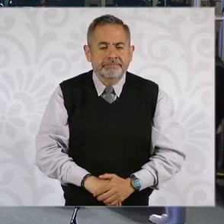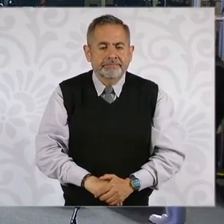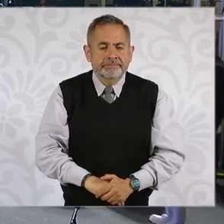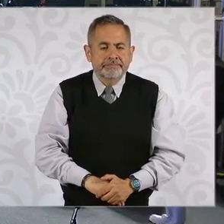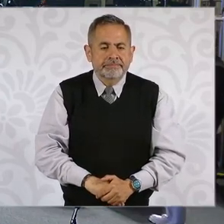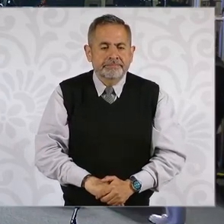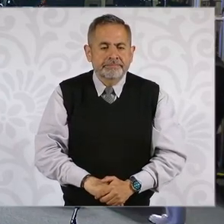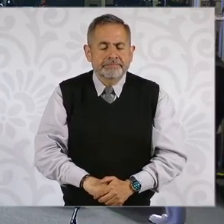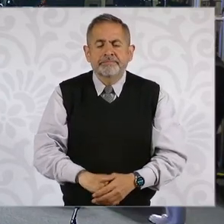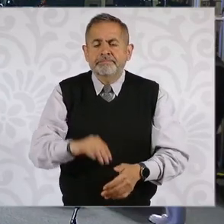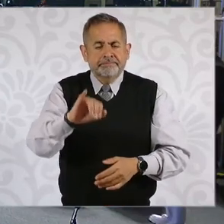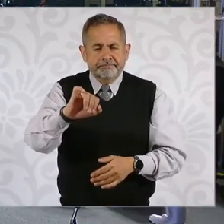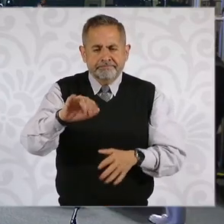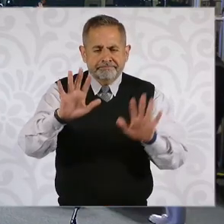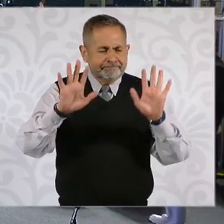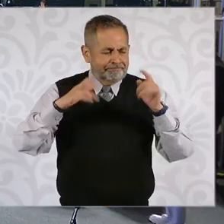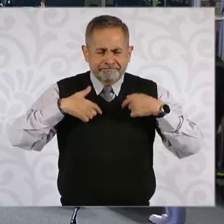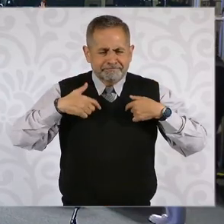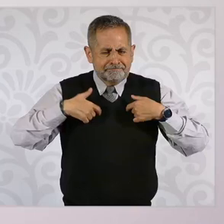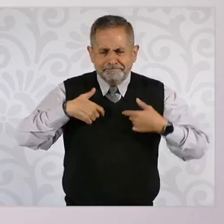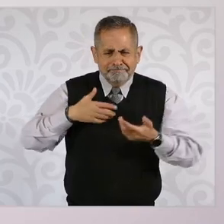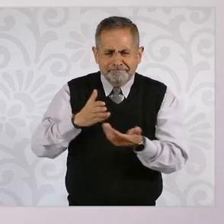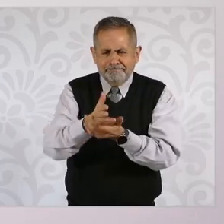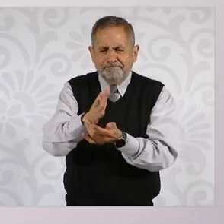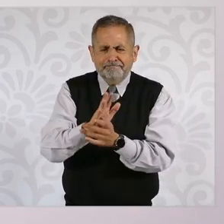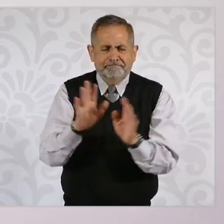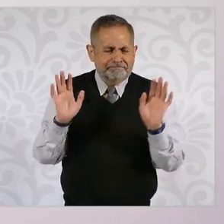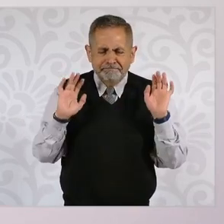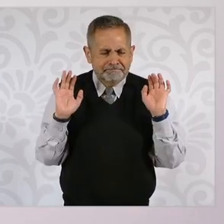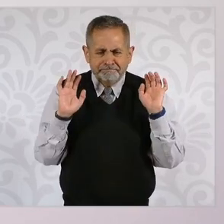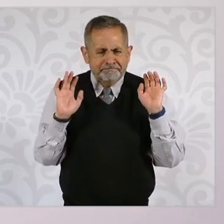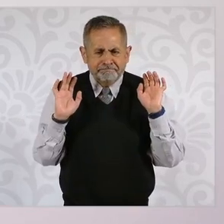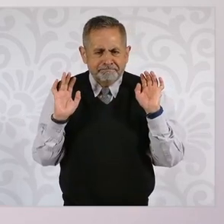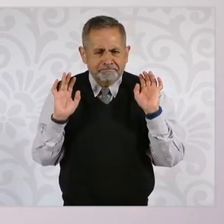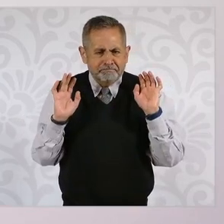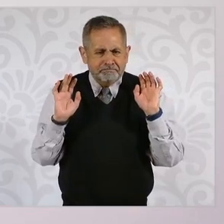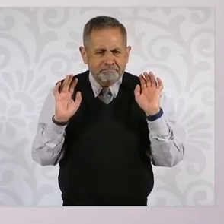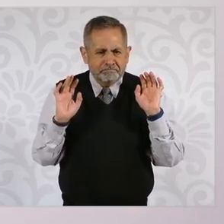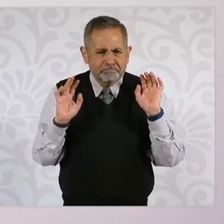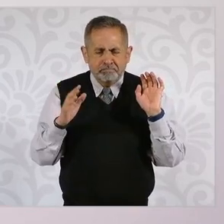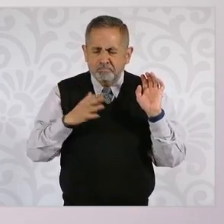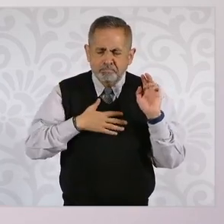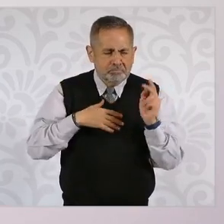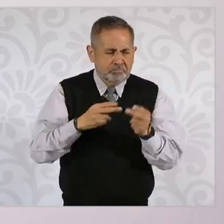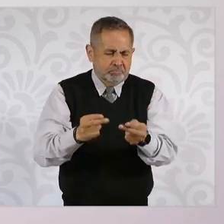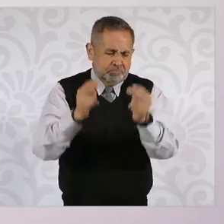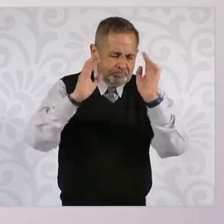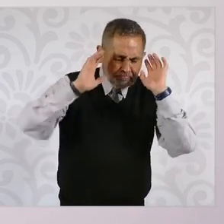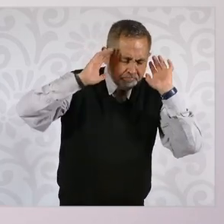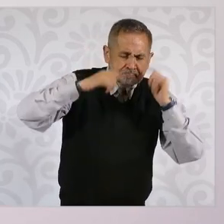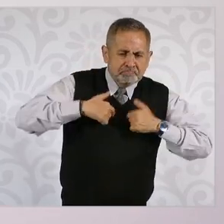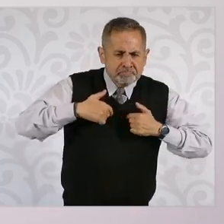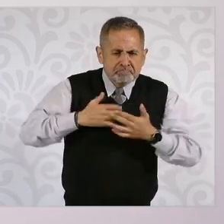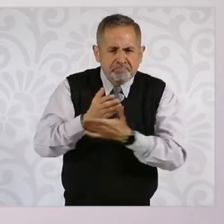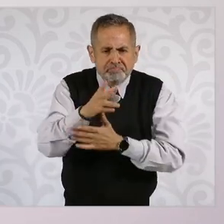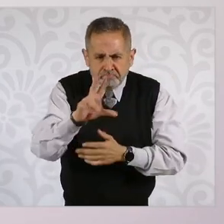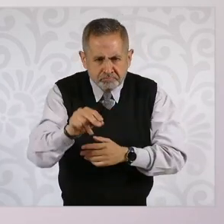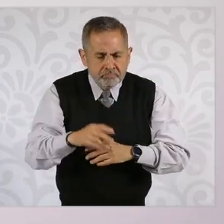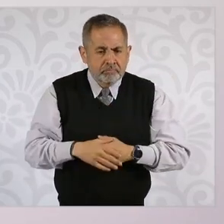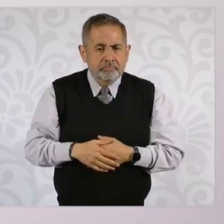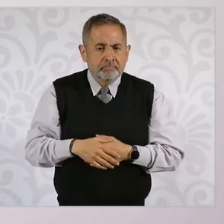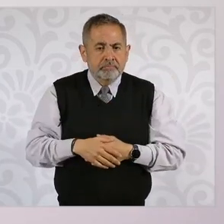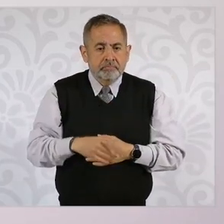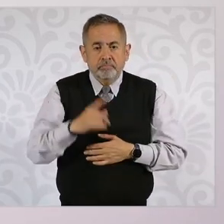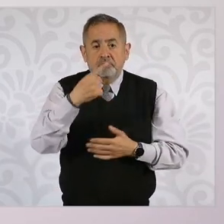Sí, pero nosotros no nos vamos a meter en ello, no se trata de eso. Ahora, sí